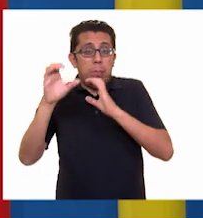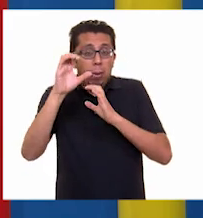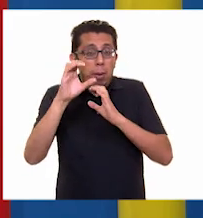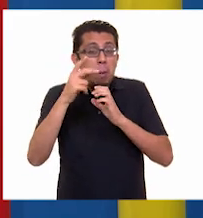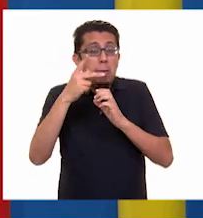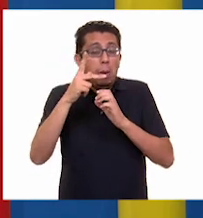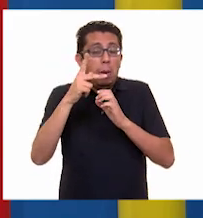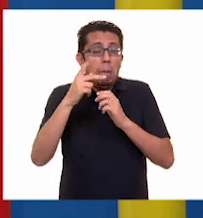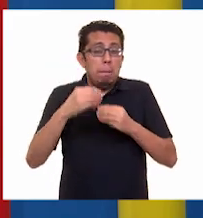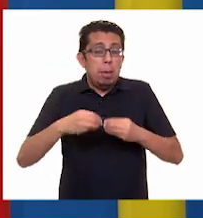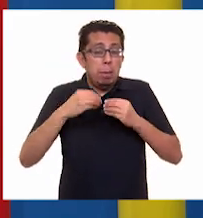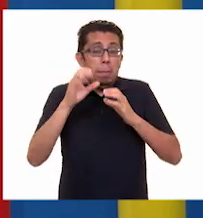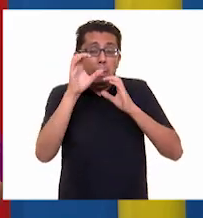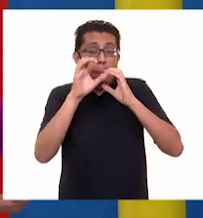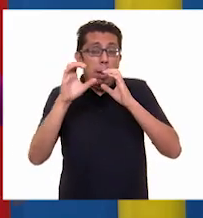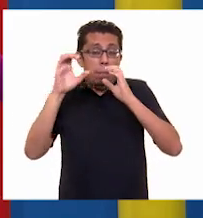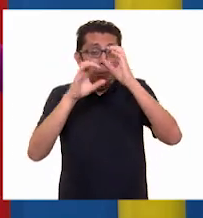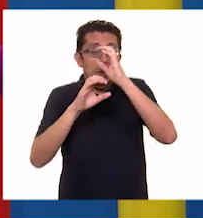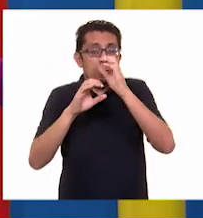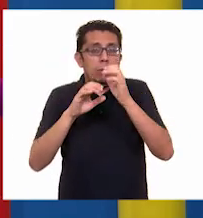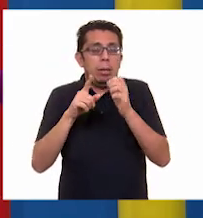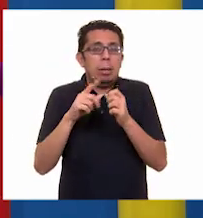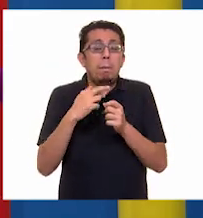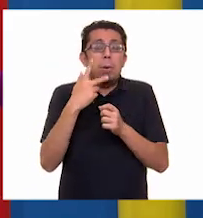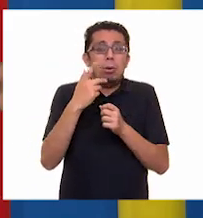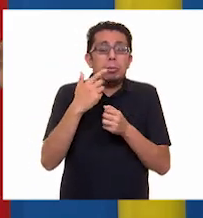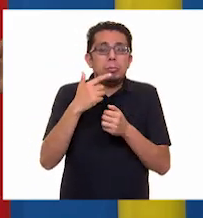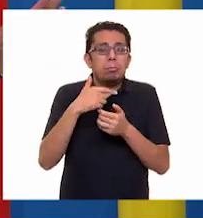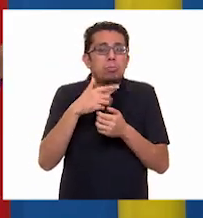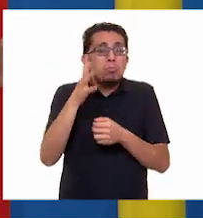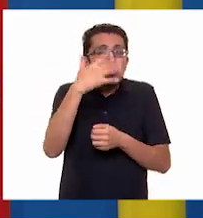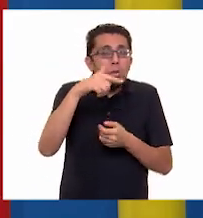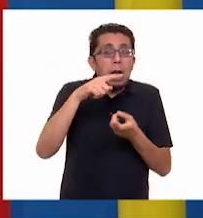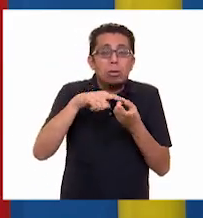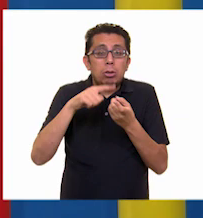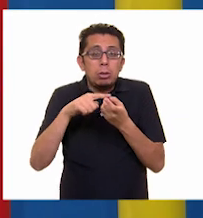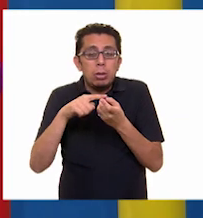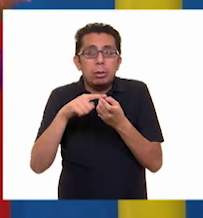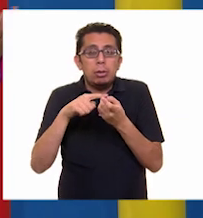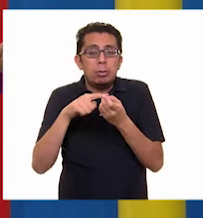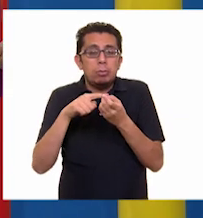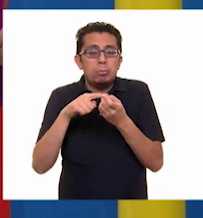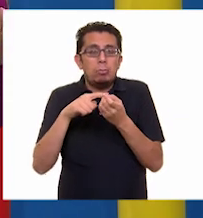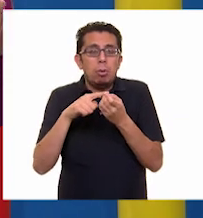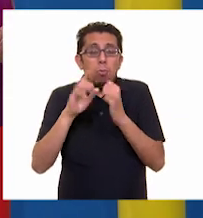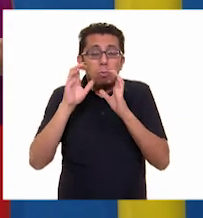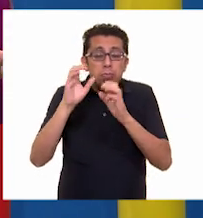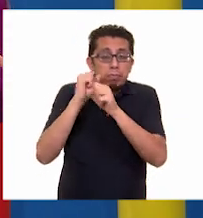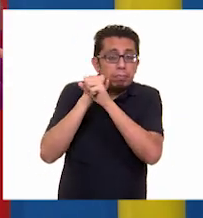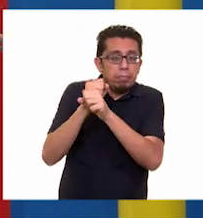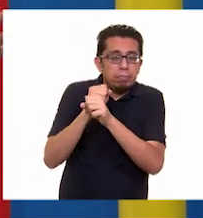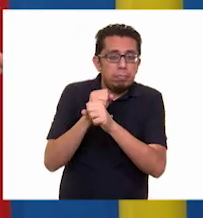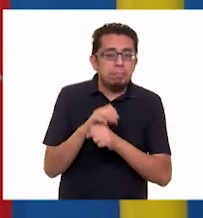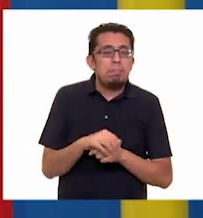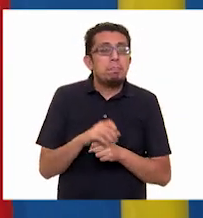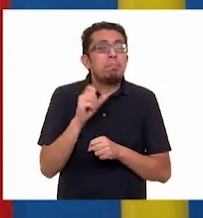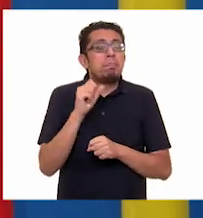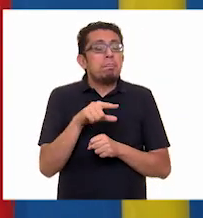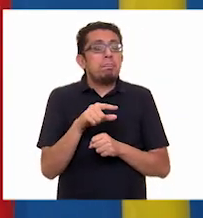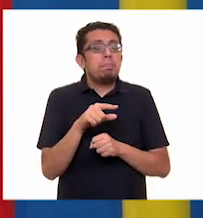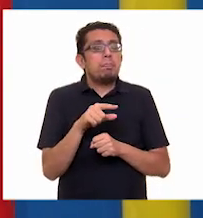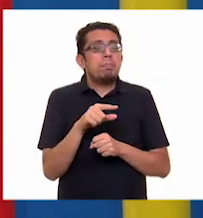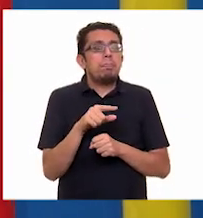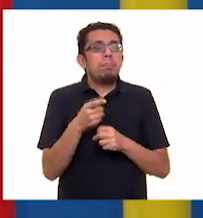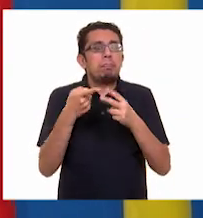pisos altos, realizar el repliegue y alejarnos de zonas peligrosas. ¿Qué les parece si comenzamos a armar